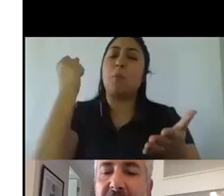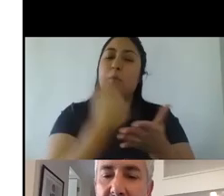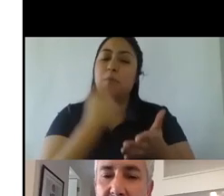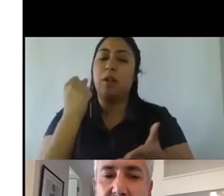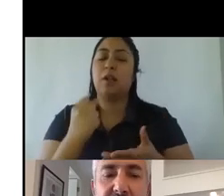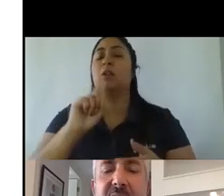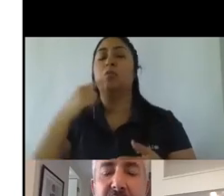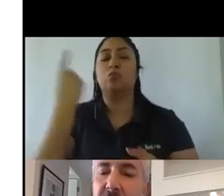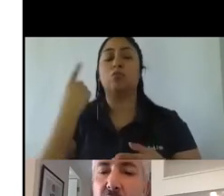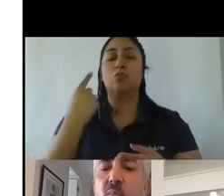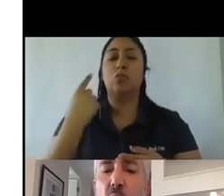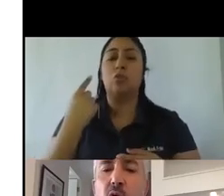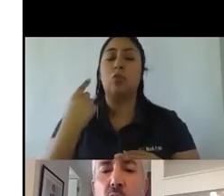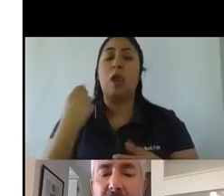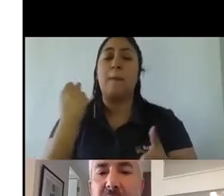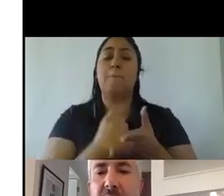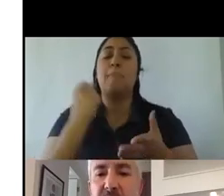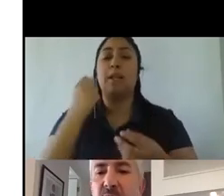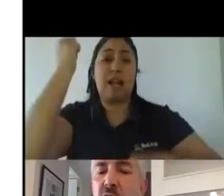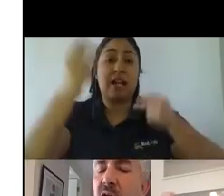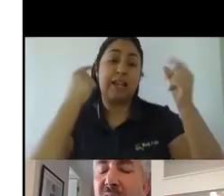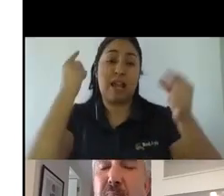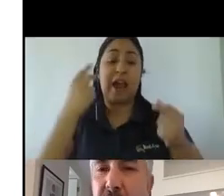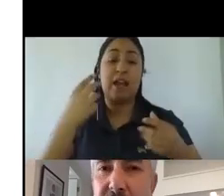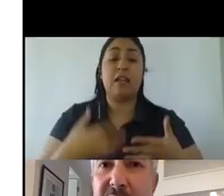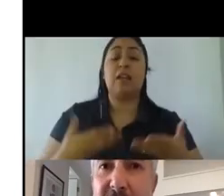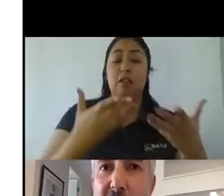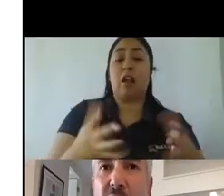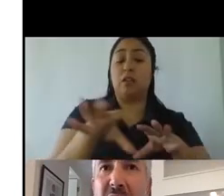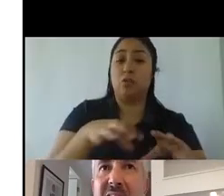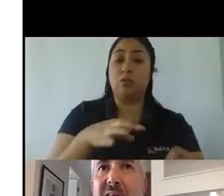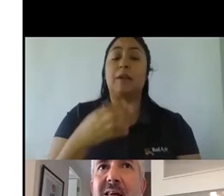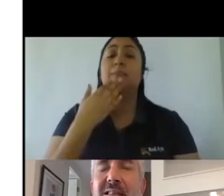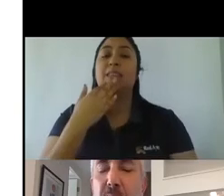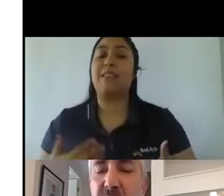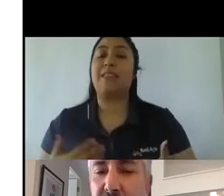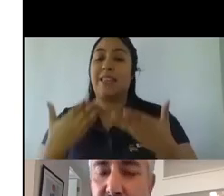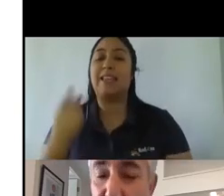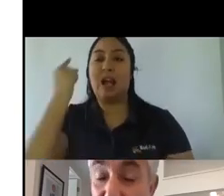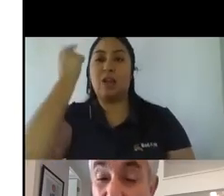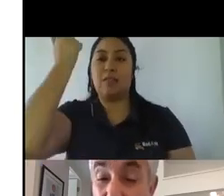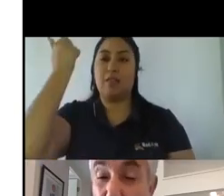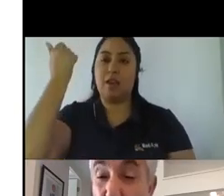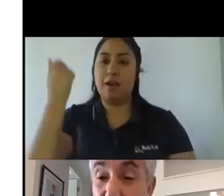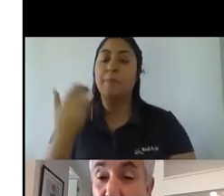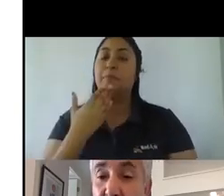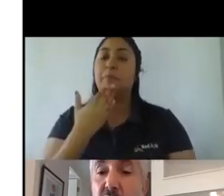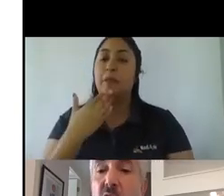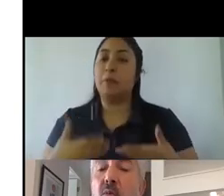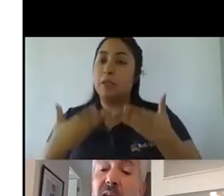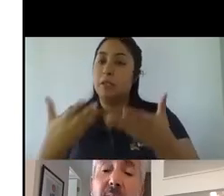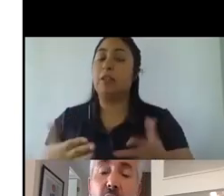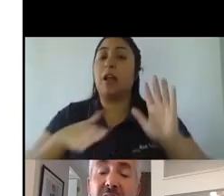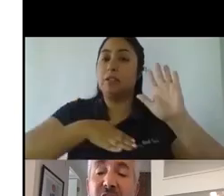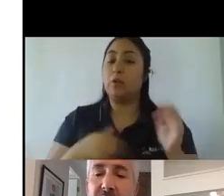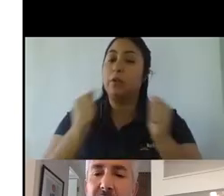crear y entregarte un producto X específico también te entrega una idea también de alguna manera se compromete contigo